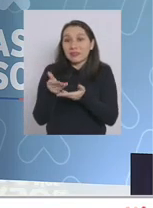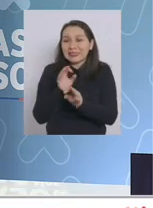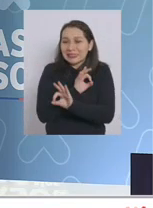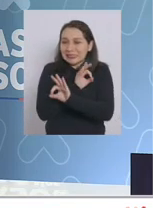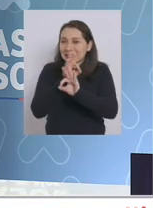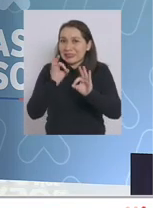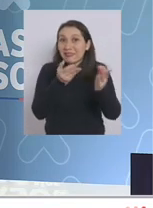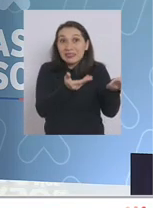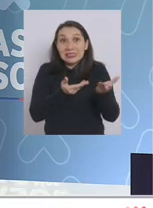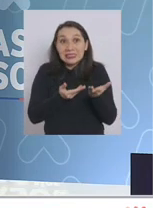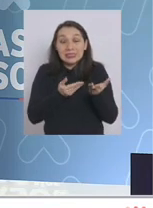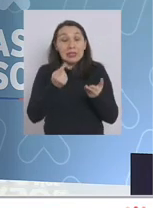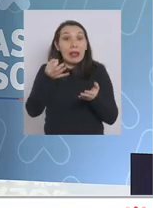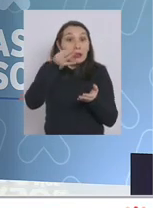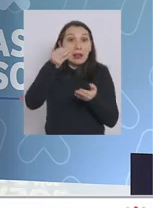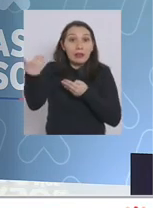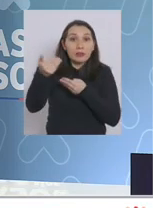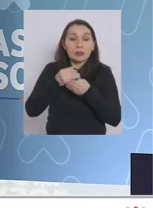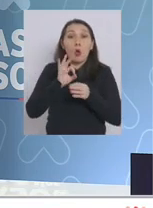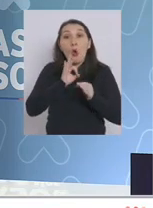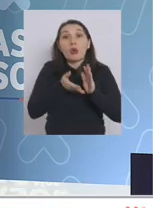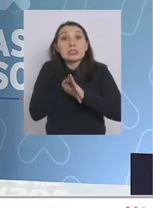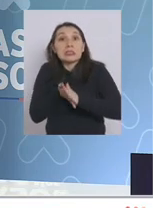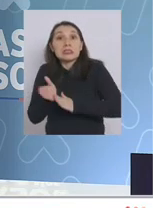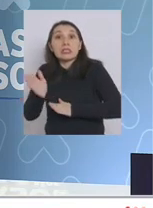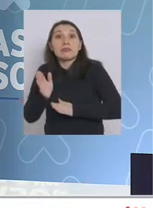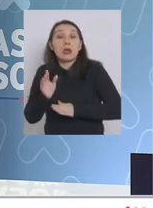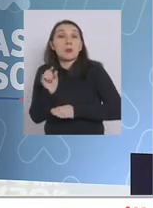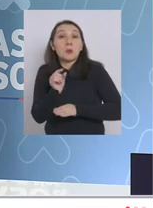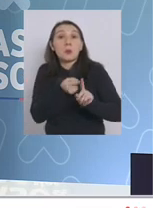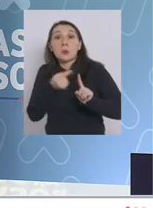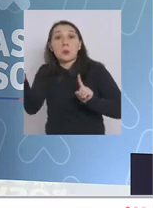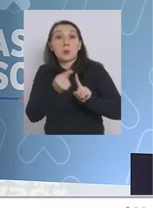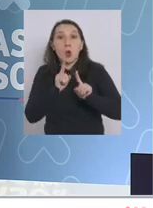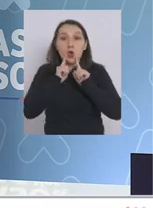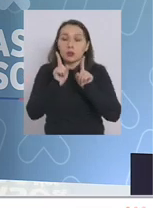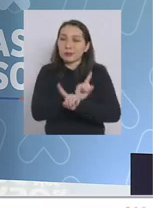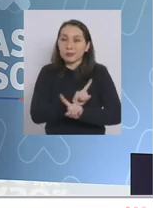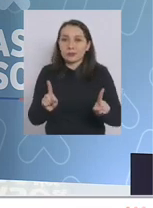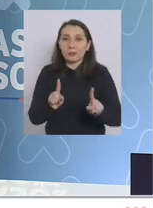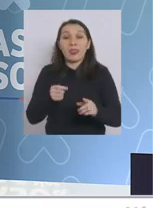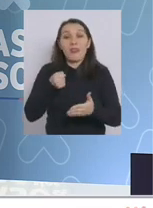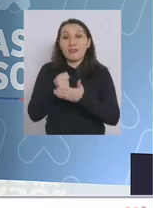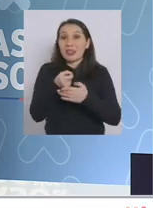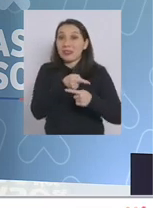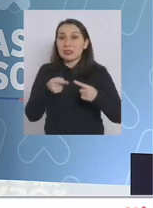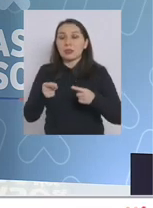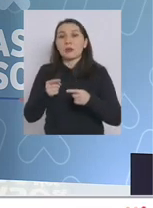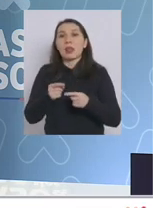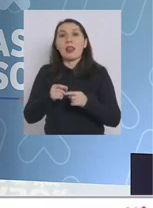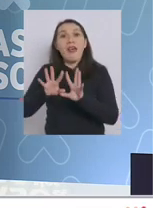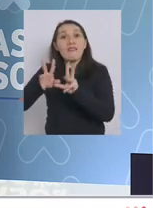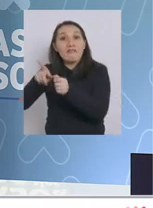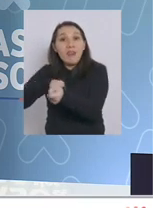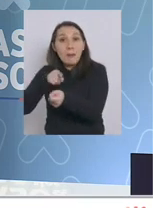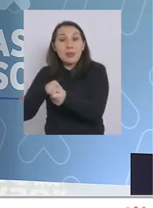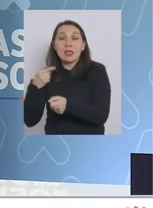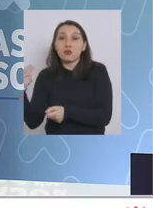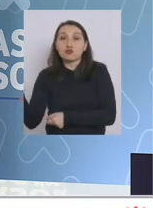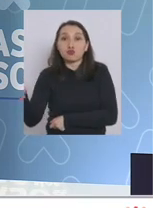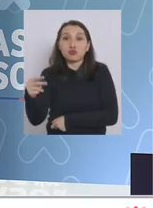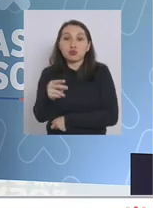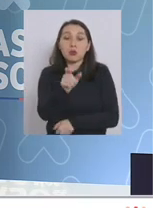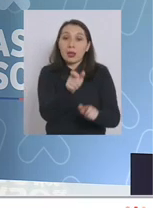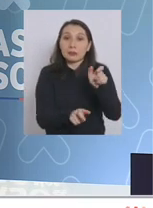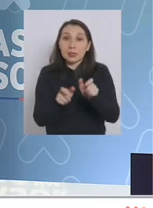ningún tipo de visita ni tampoco salir del hotel durante el fin de semana se realizará PCR a los familiares y a las